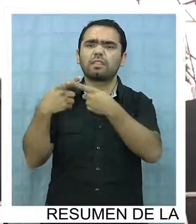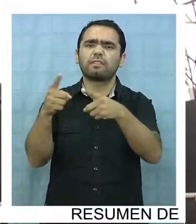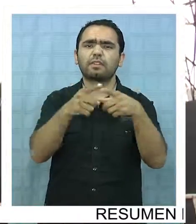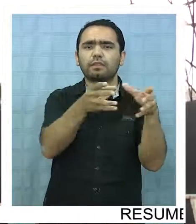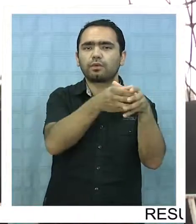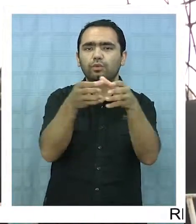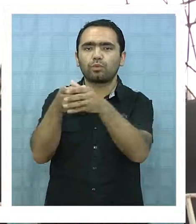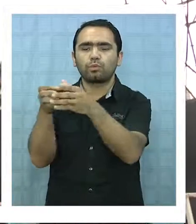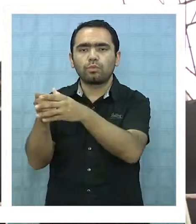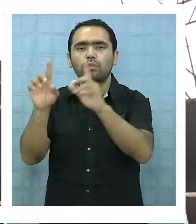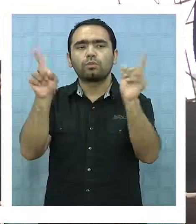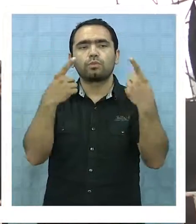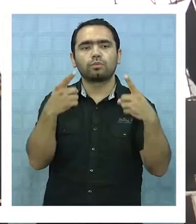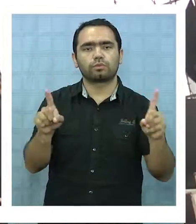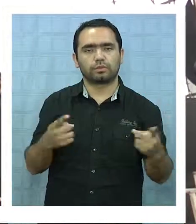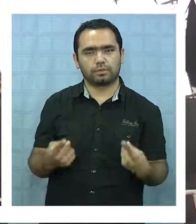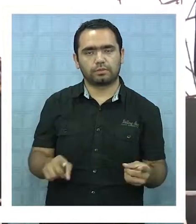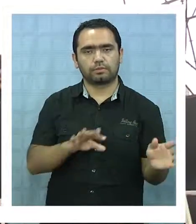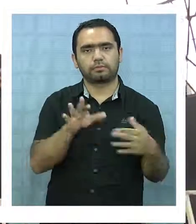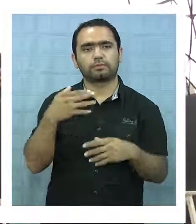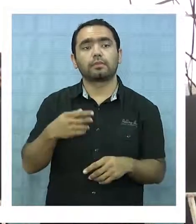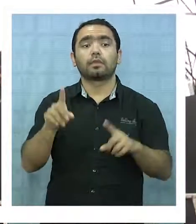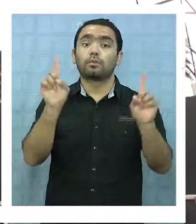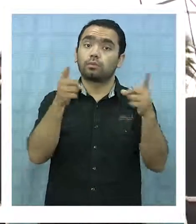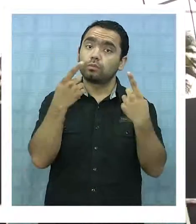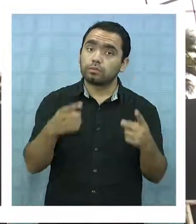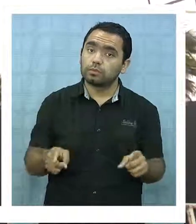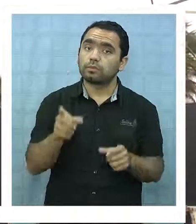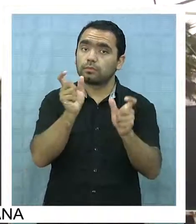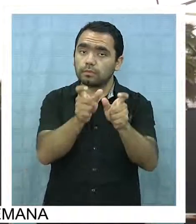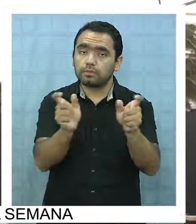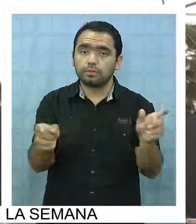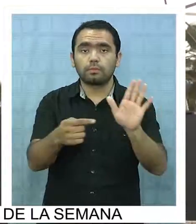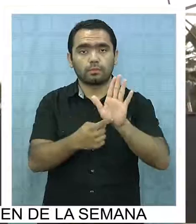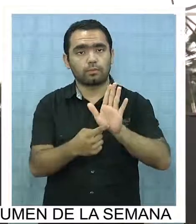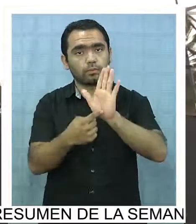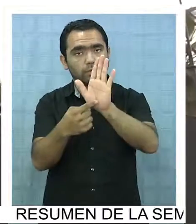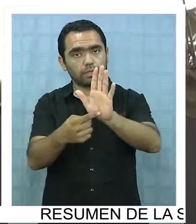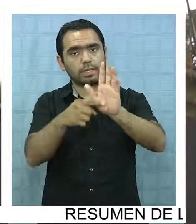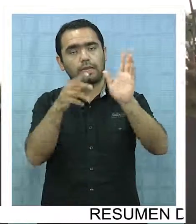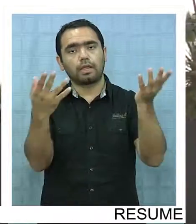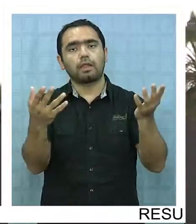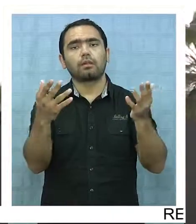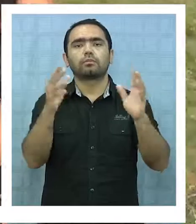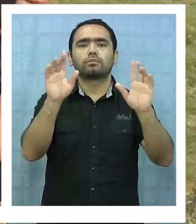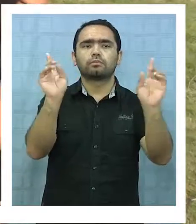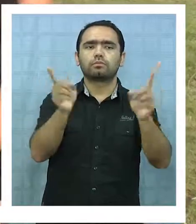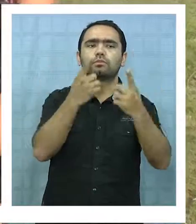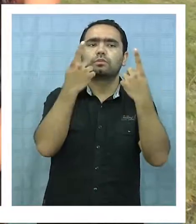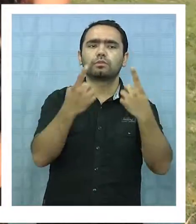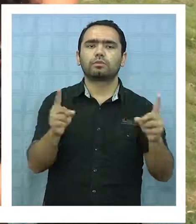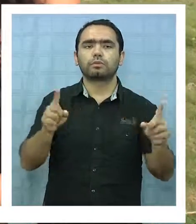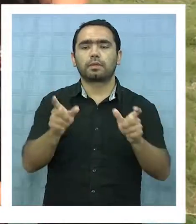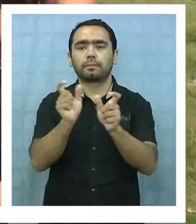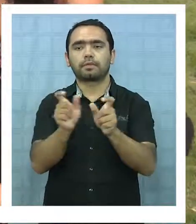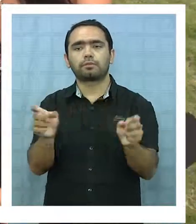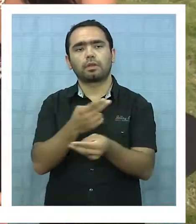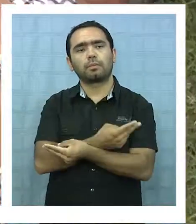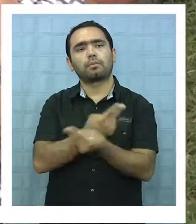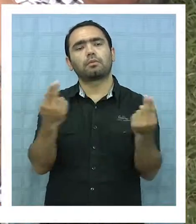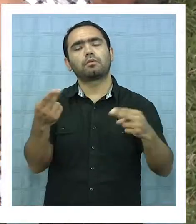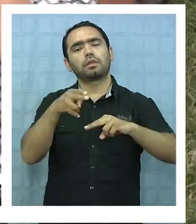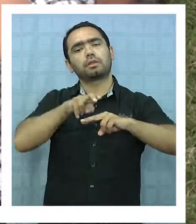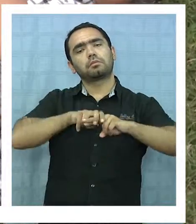y para cerrar también con fulano. Los músicos locales pudieron mostrar sus temas frente a un público que se relajaba en las arenas